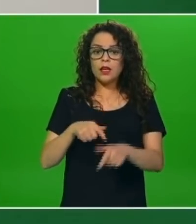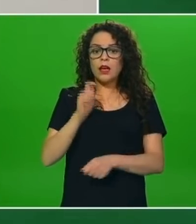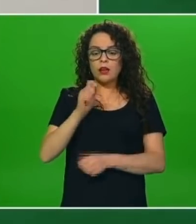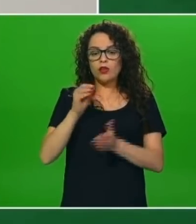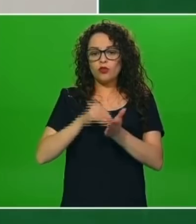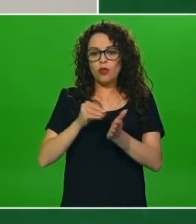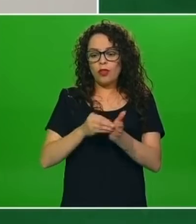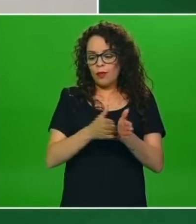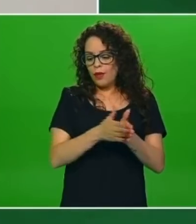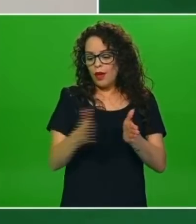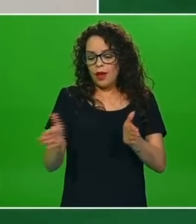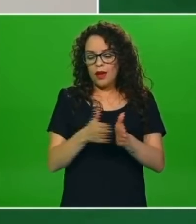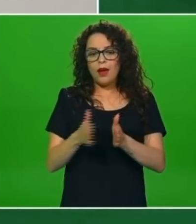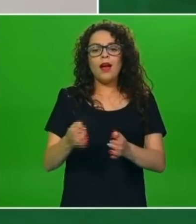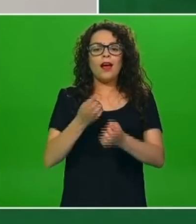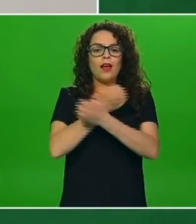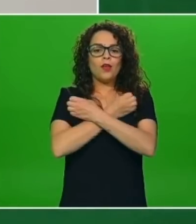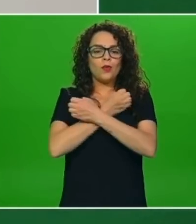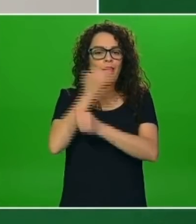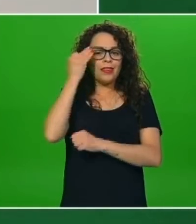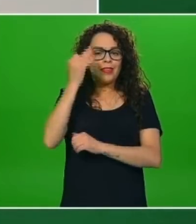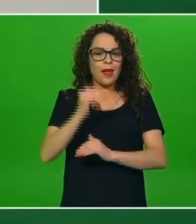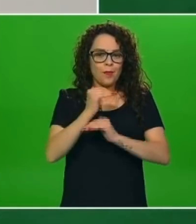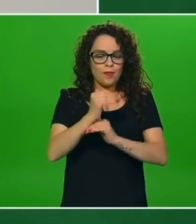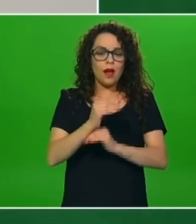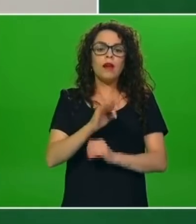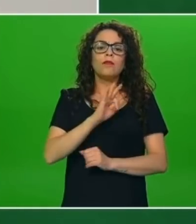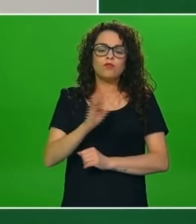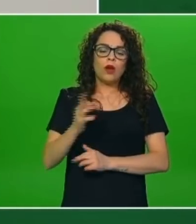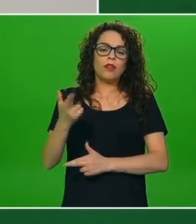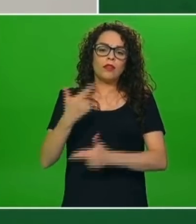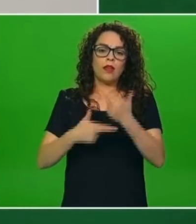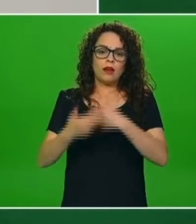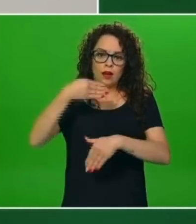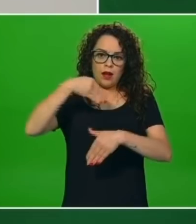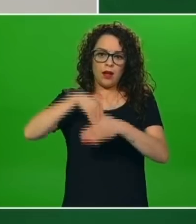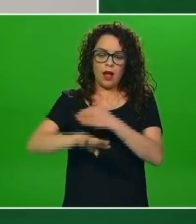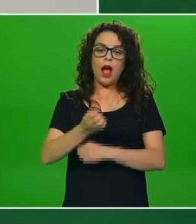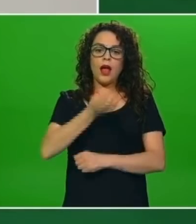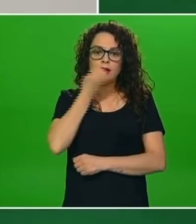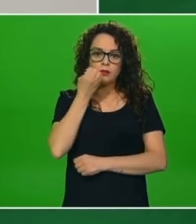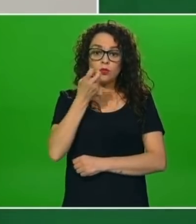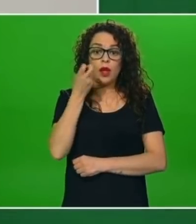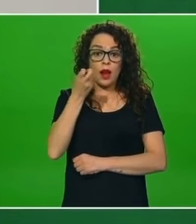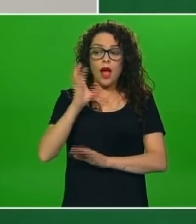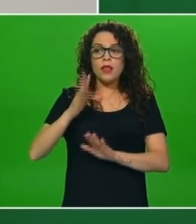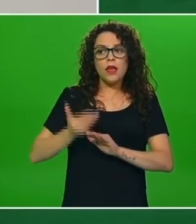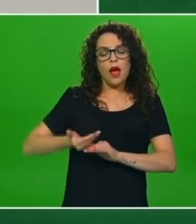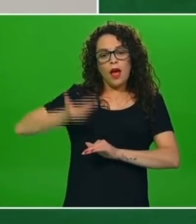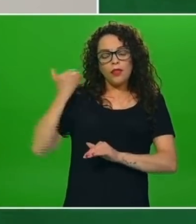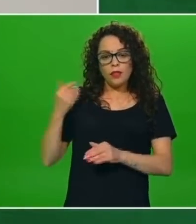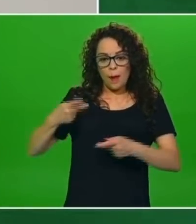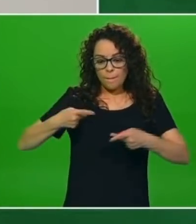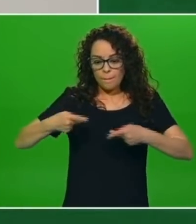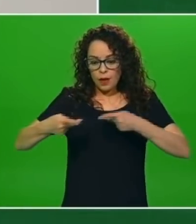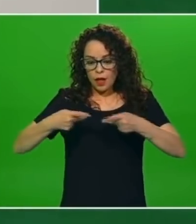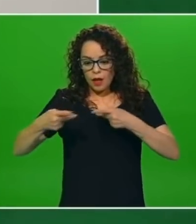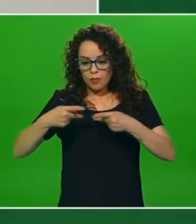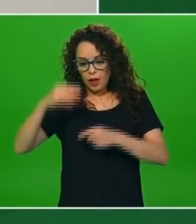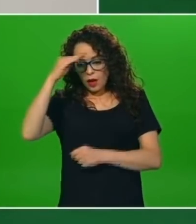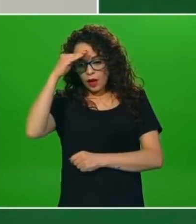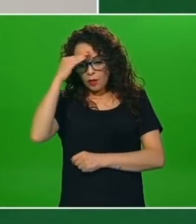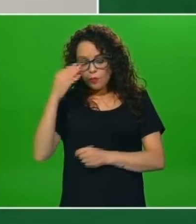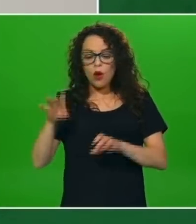entonces de seguro podrán reactivar nuevamente las clases presenciales. Es parte del diseño que en su momento se llevó a cabo de manera